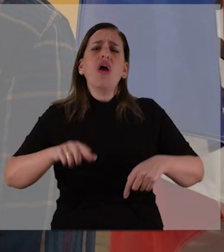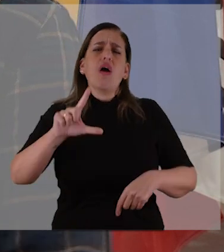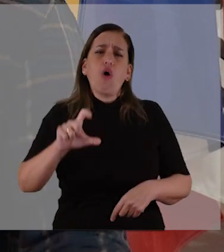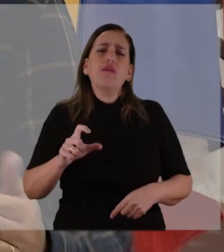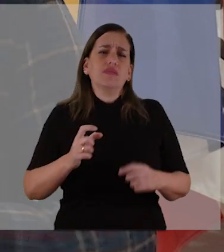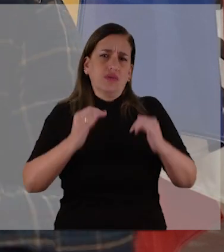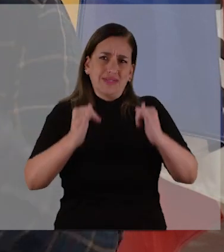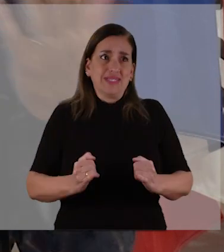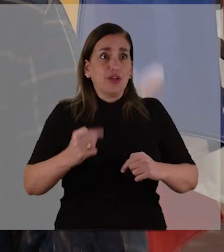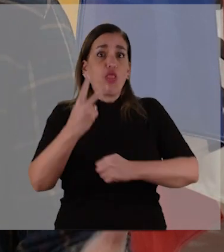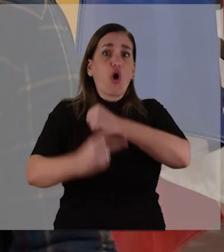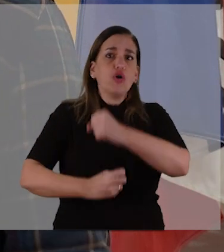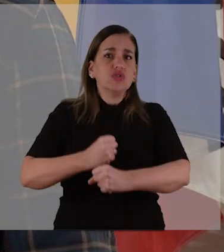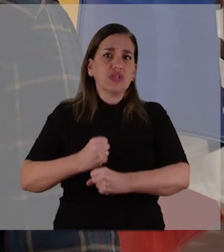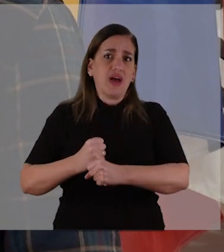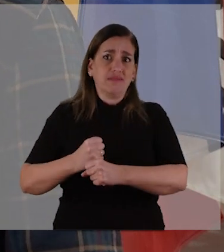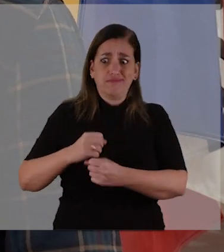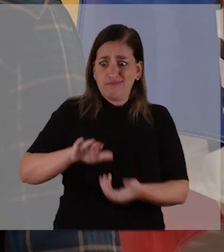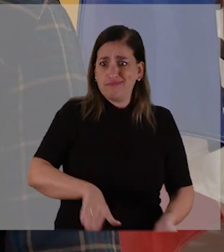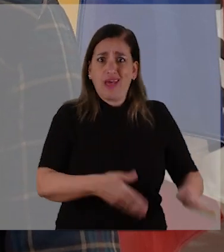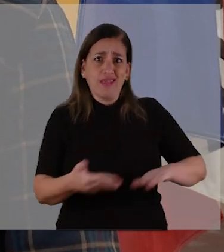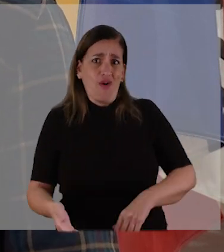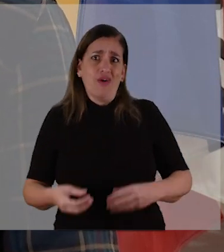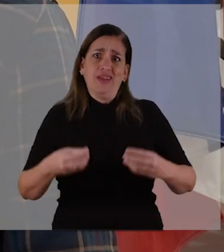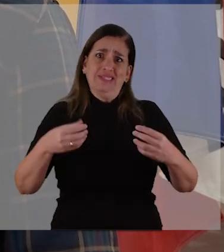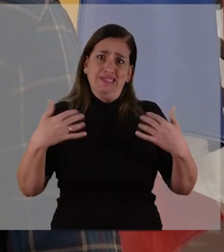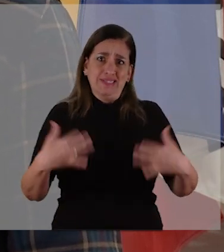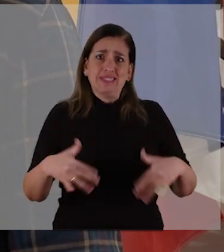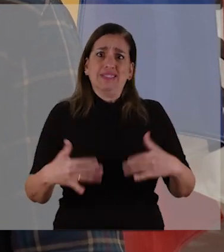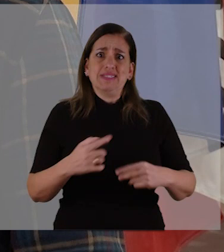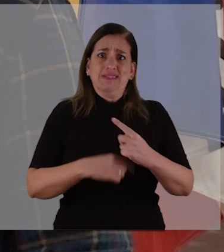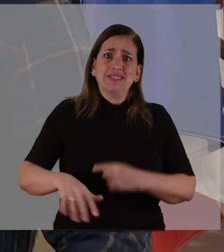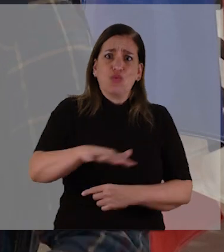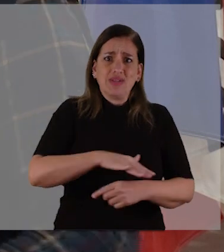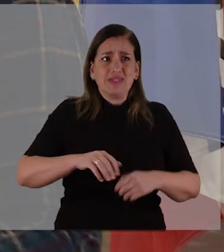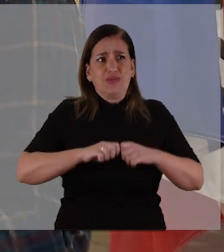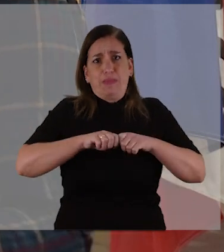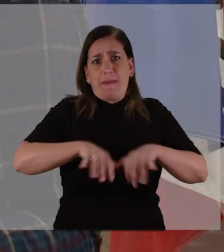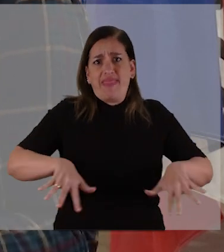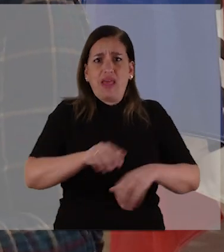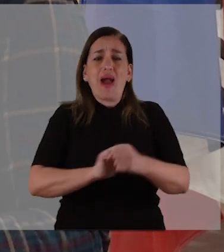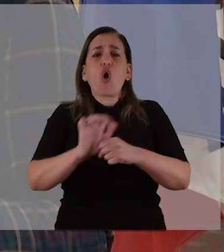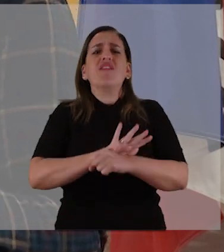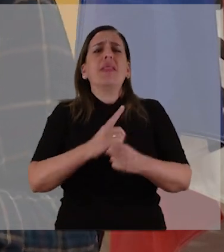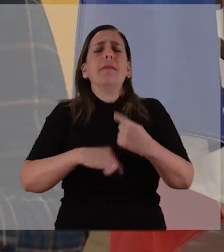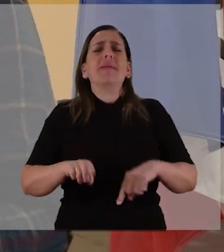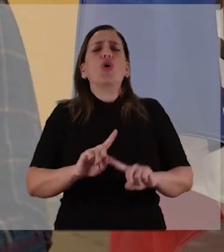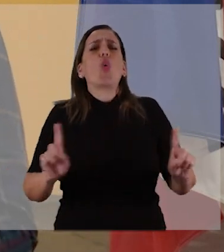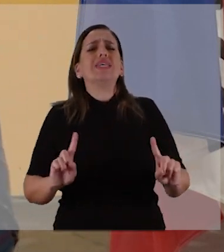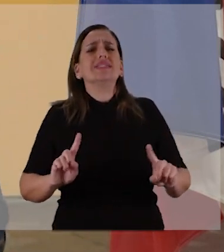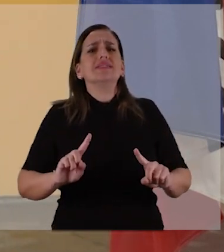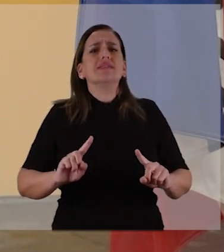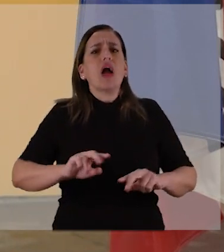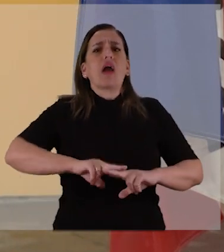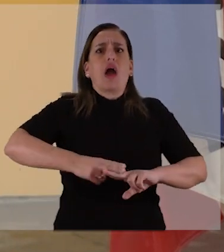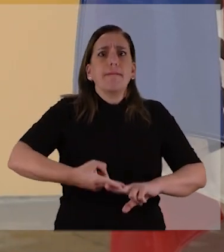Y obvio que estos dos años estuvieron marcados por una pandemia, pero no nos parece